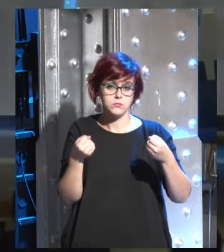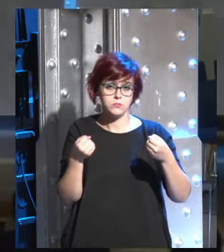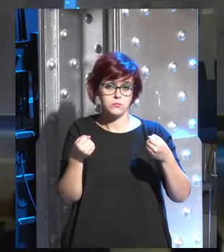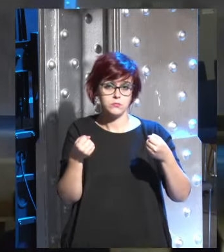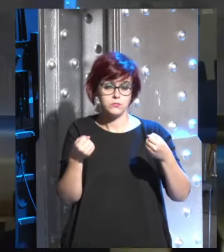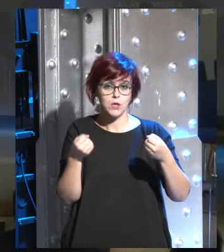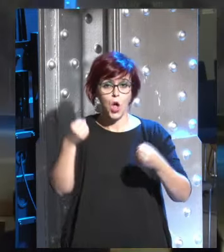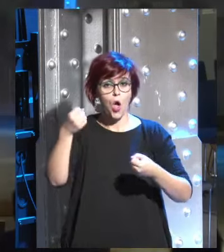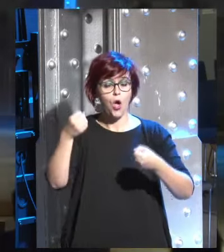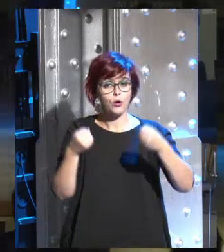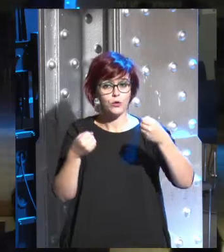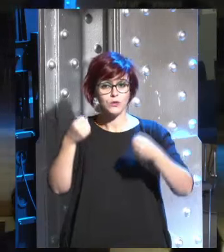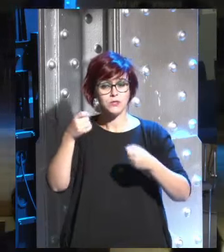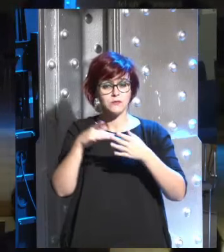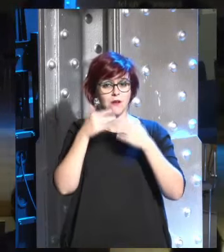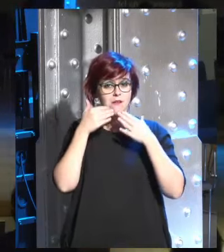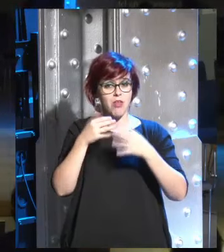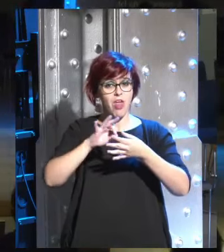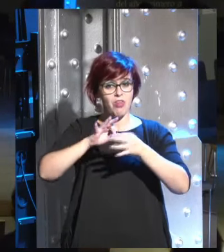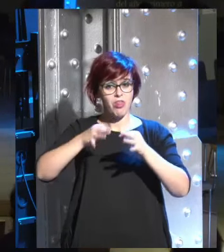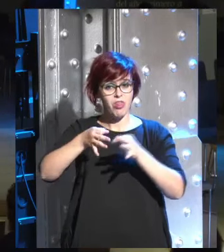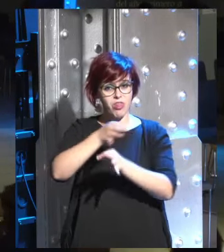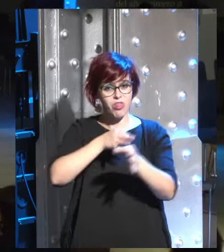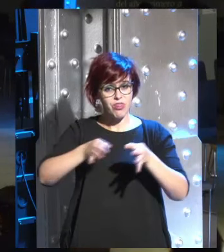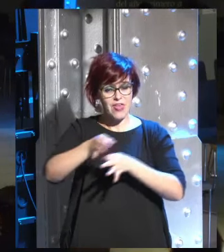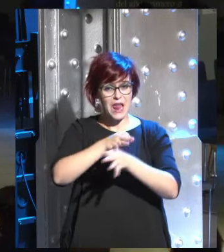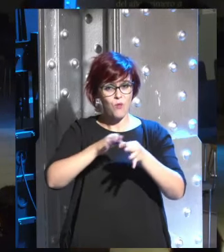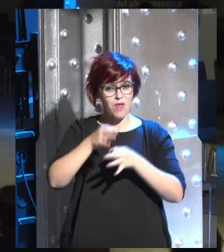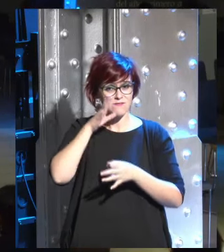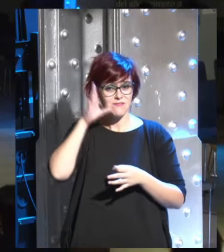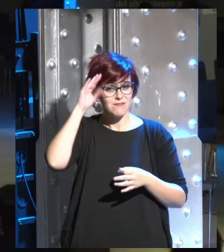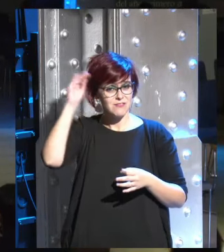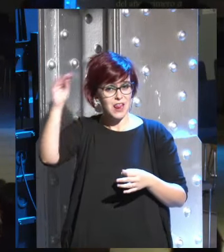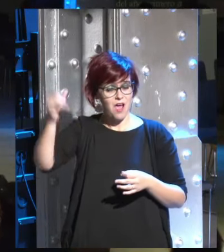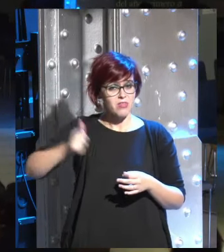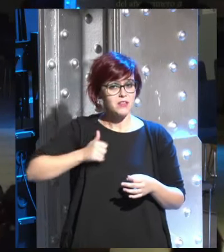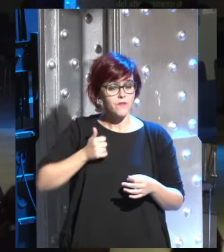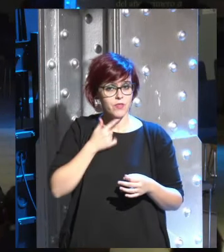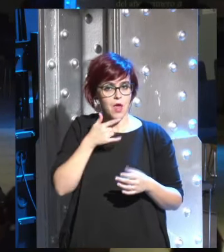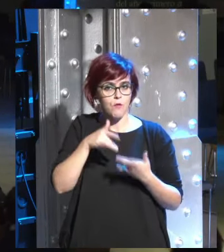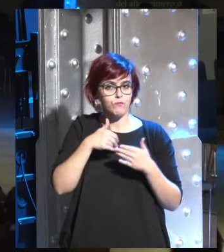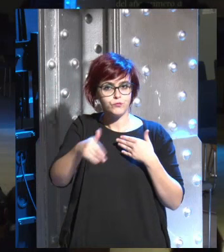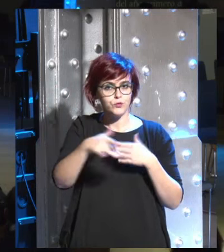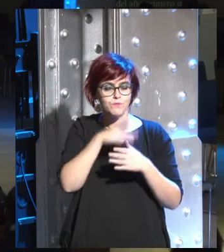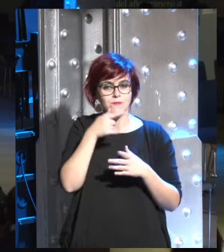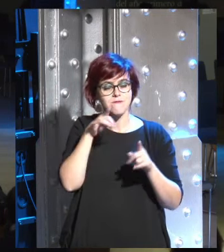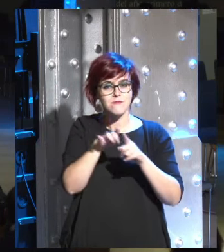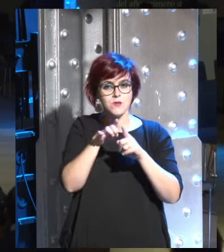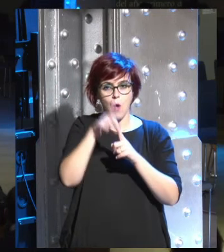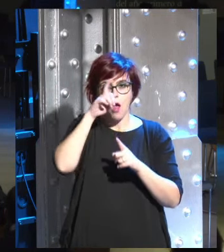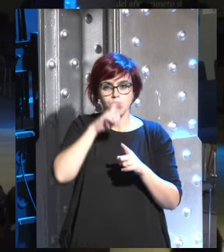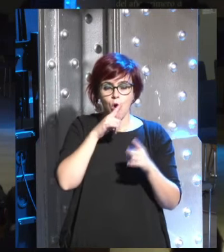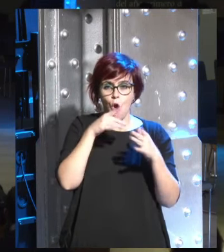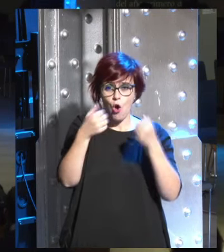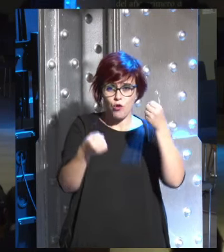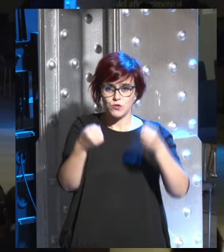creados con unas células artificiales o de inteligencia artificial podrán sustituir a los conductores humanos de una manera se